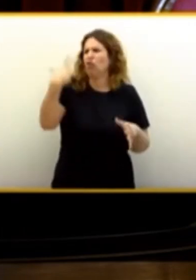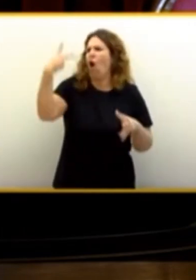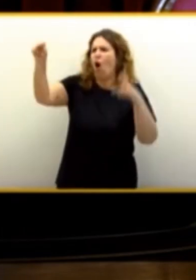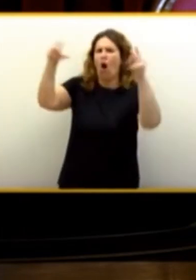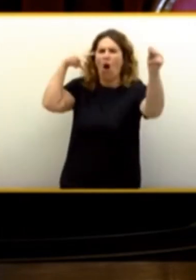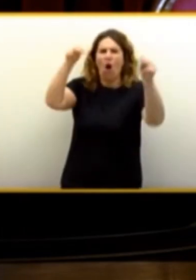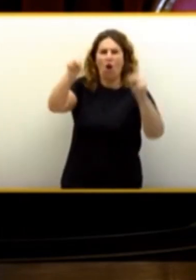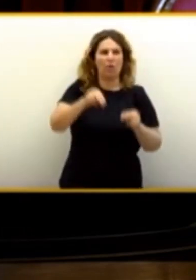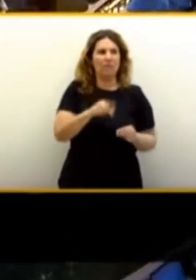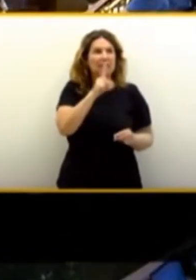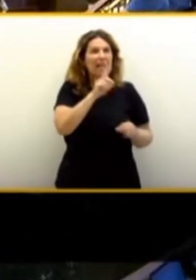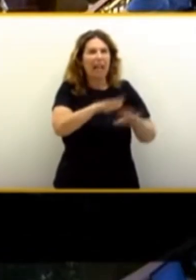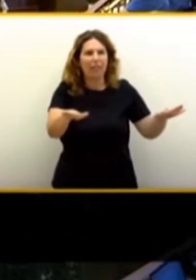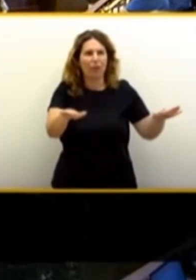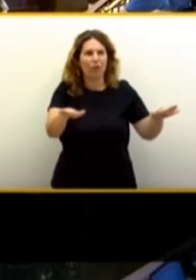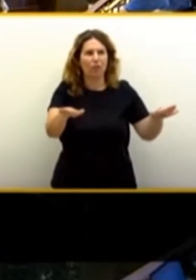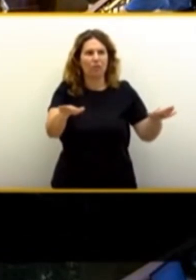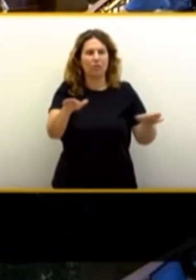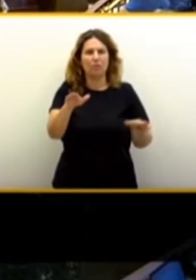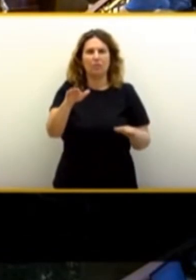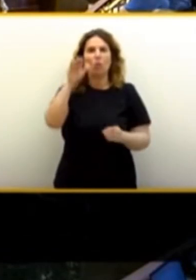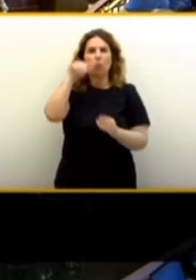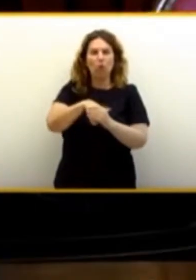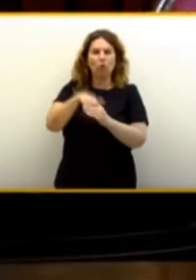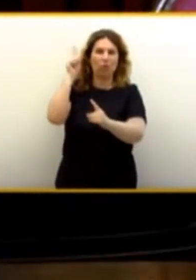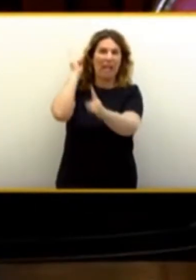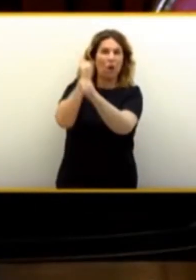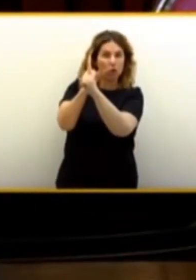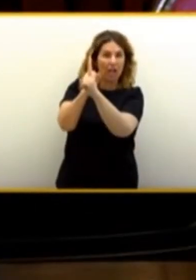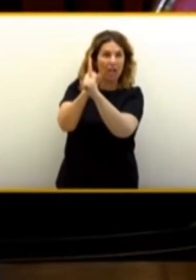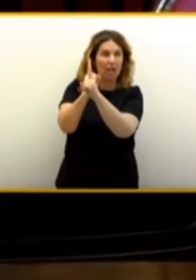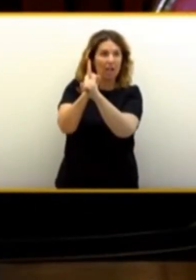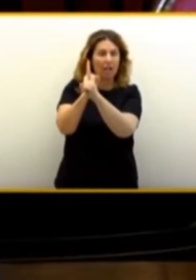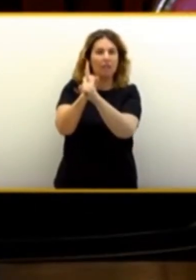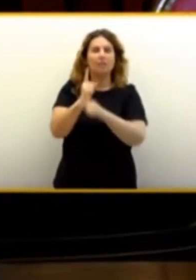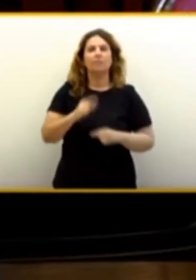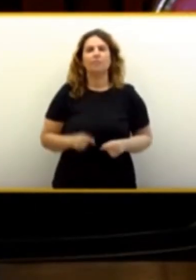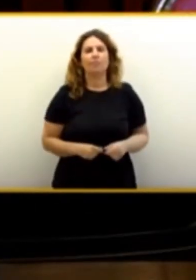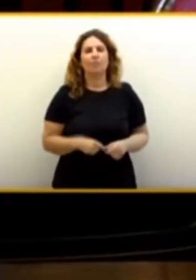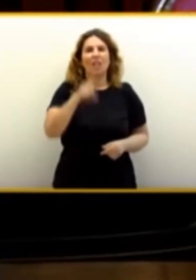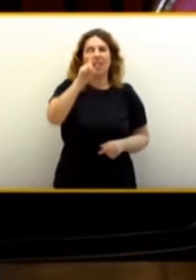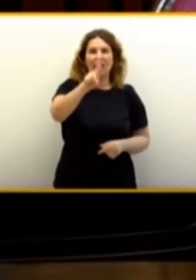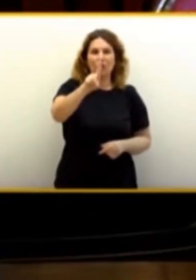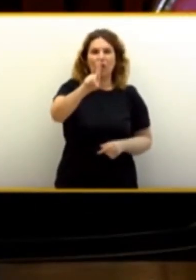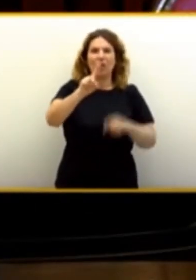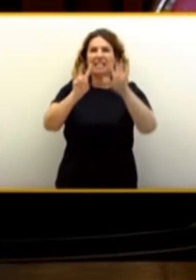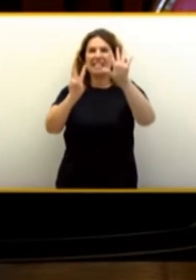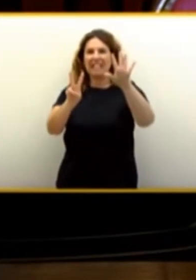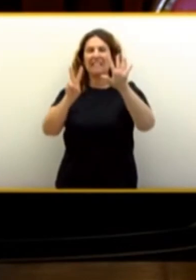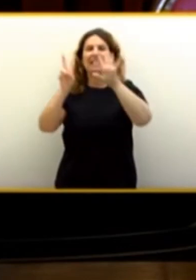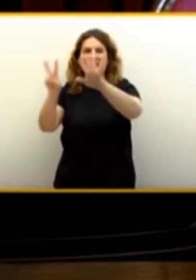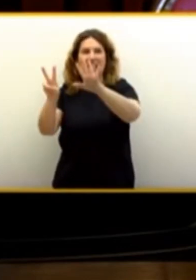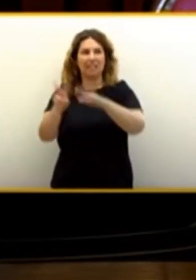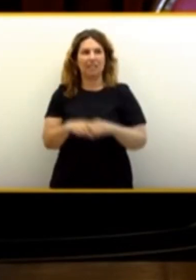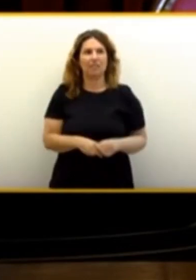silencio, silencio. Votos en contra del candidato, 177.